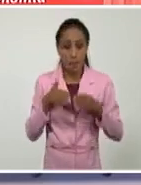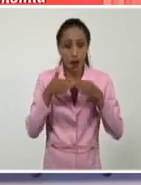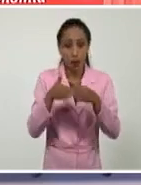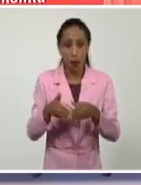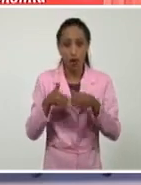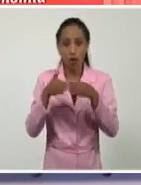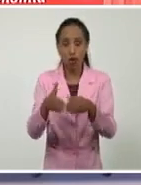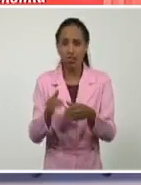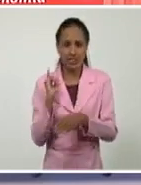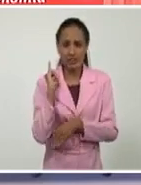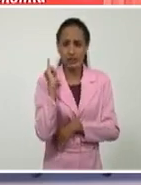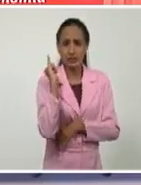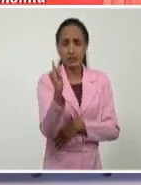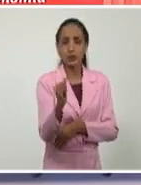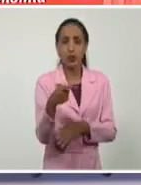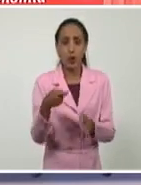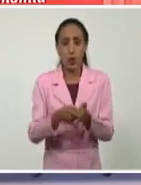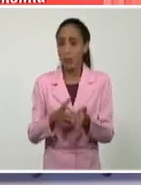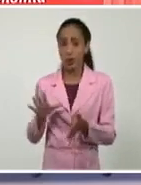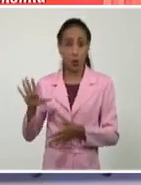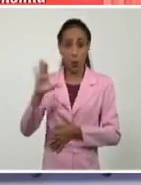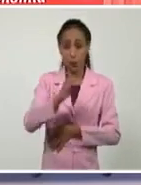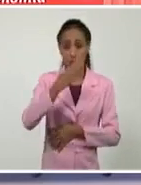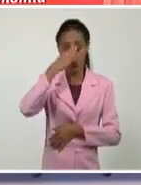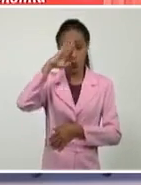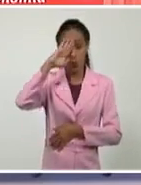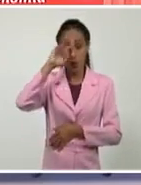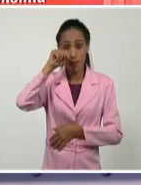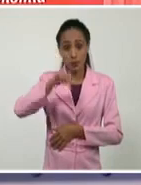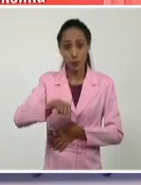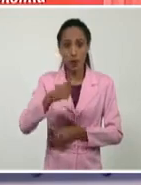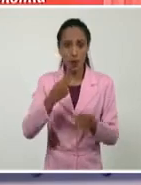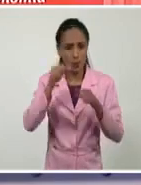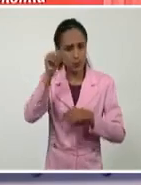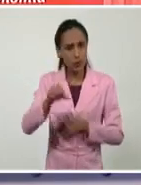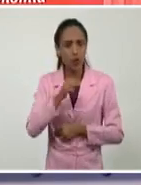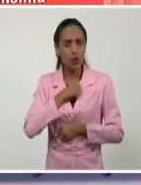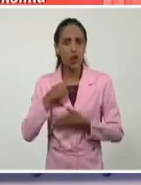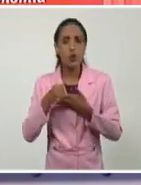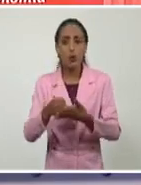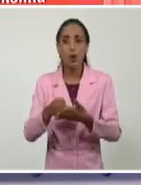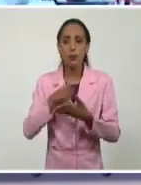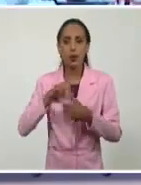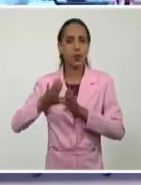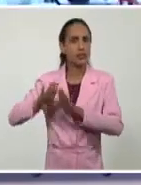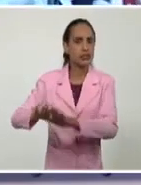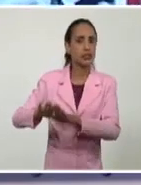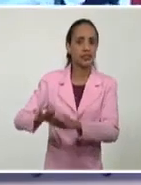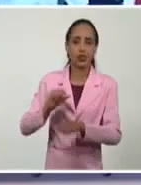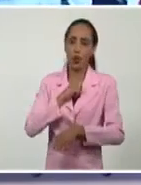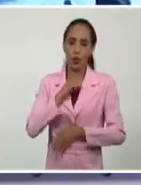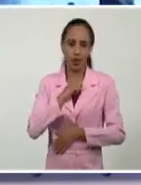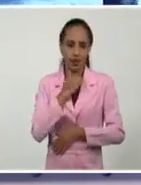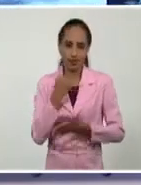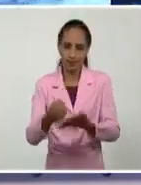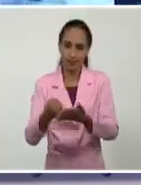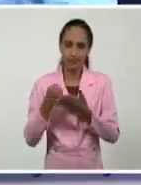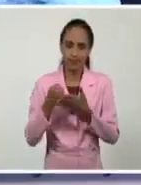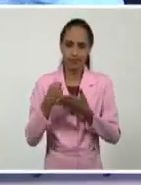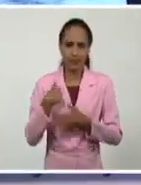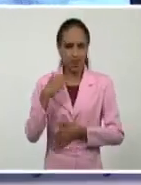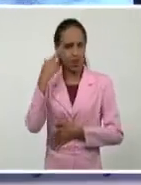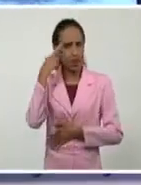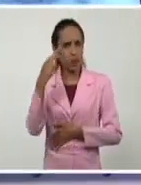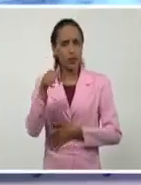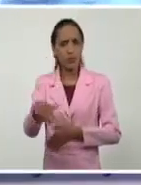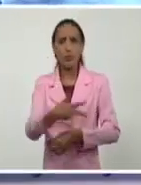con las compras de todo un país y hasta los que nos quieren ayudar son frenados. ¿Acaso no recuerdan lo sucedido con